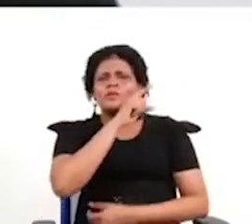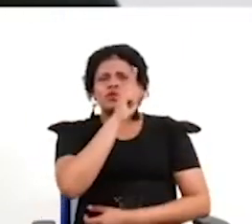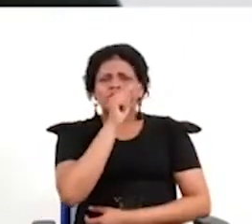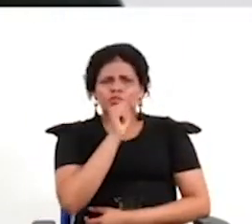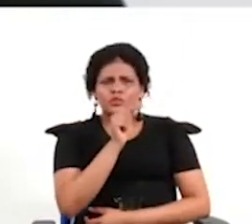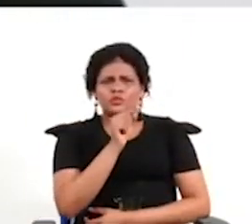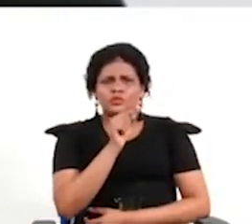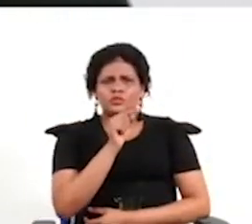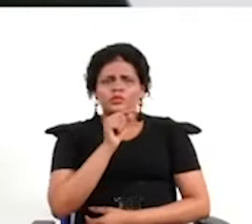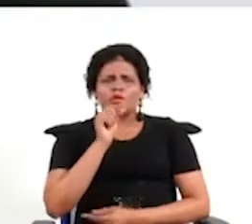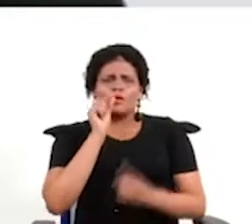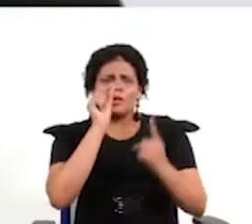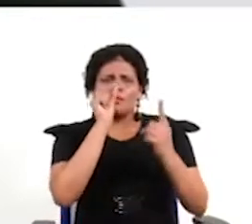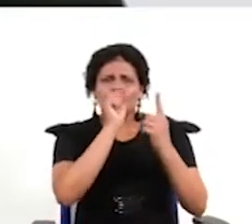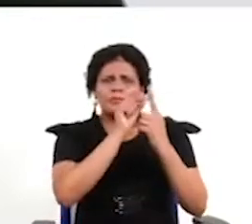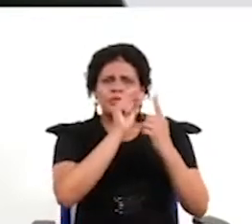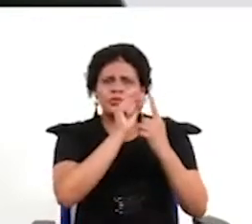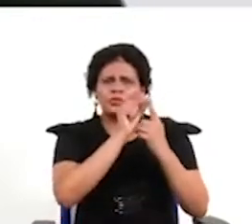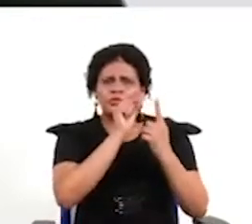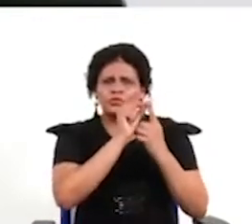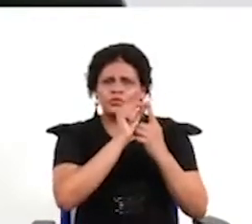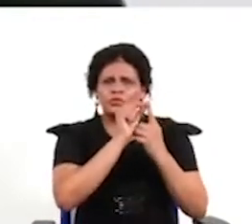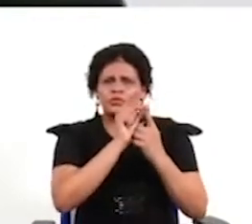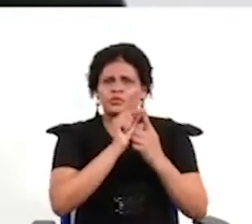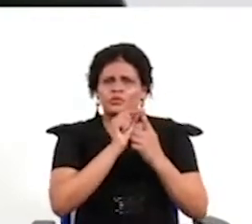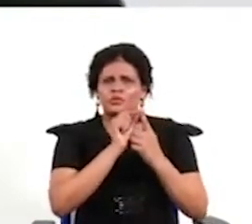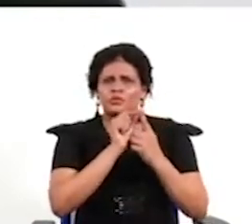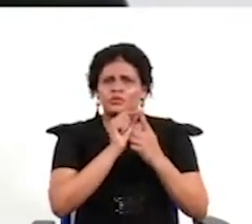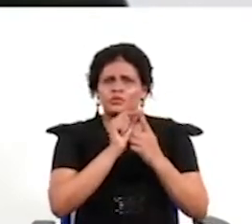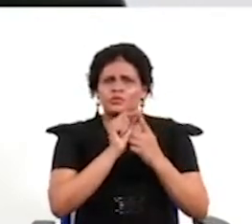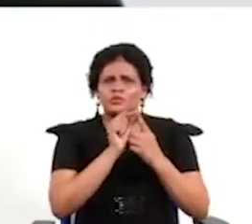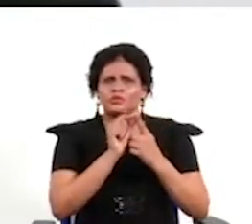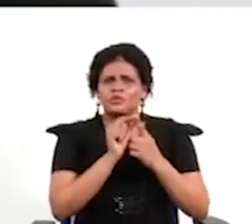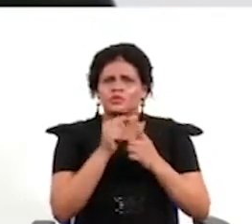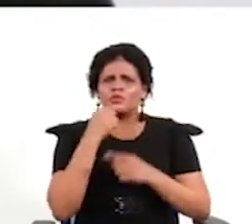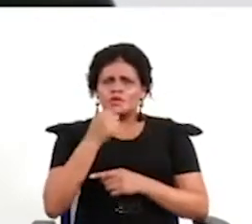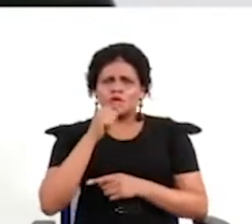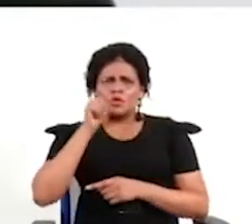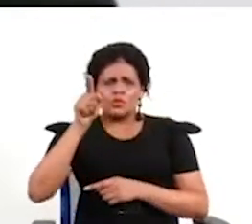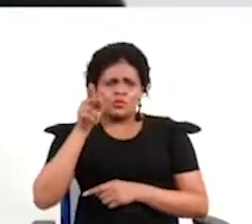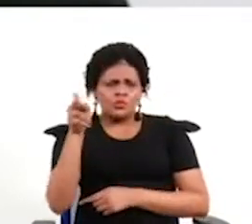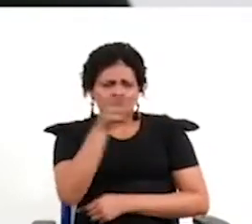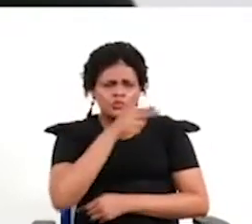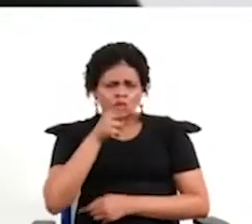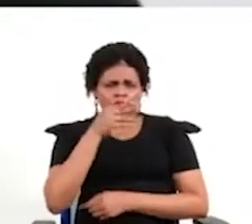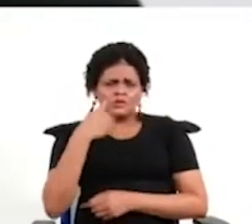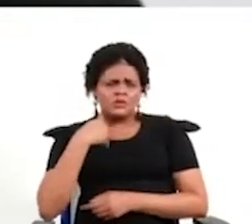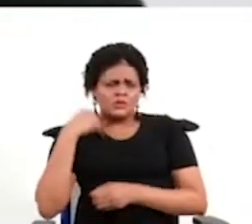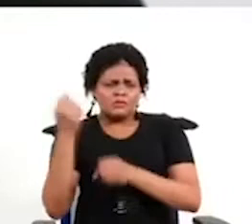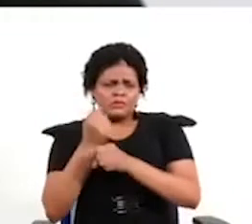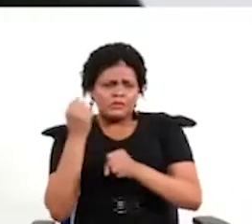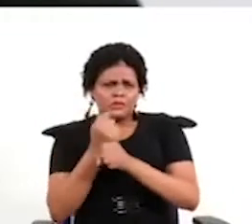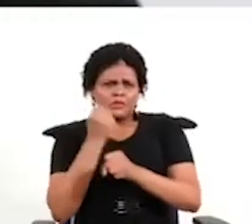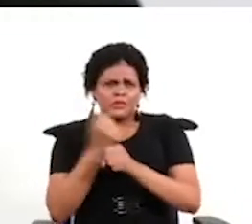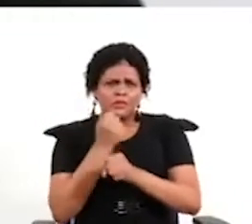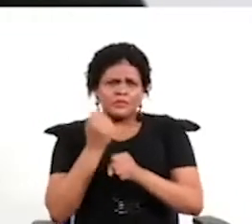de si son extrapolables las categorías que ustedes están trabajando para valorar